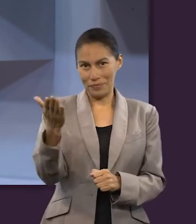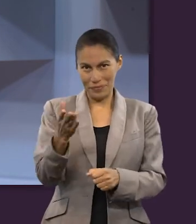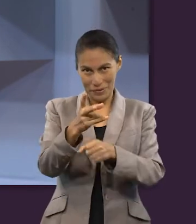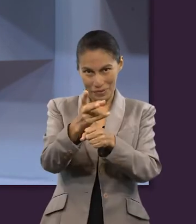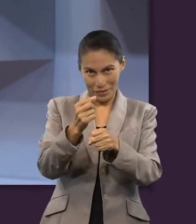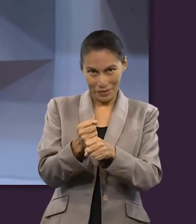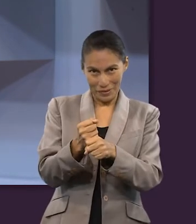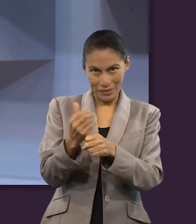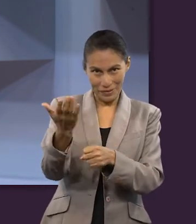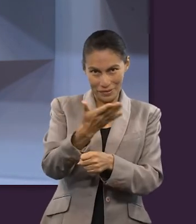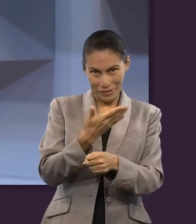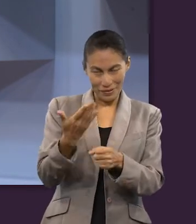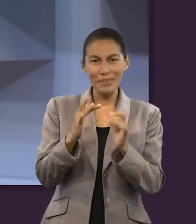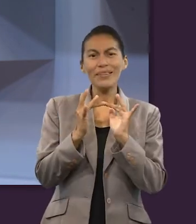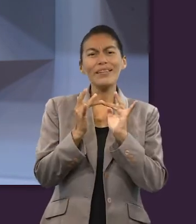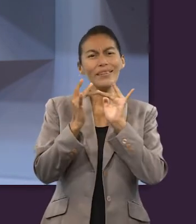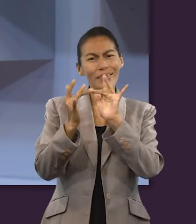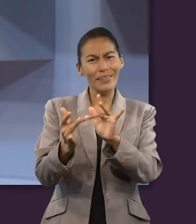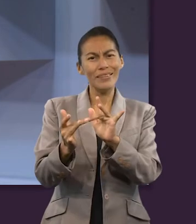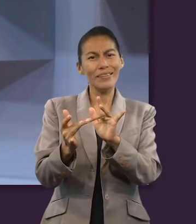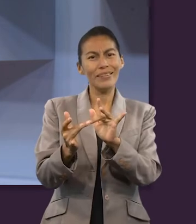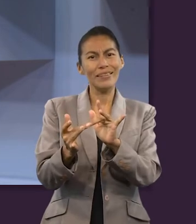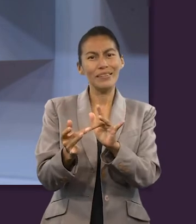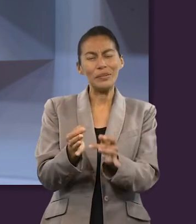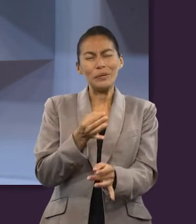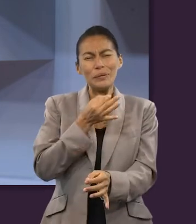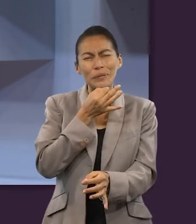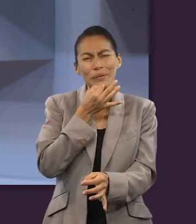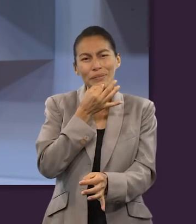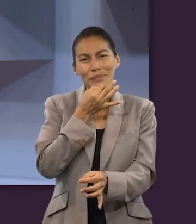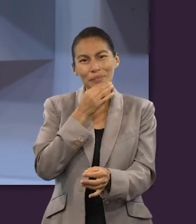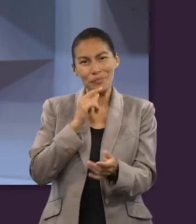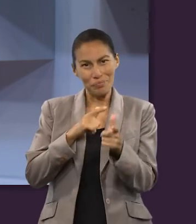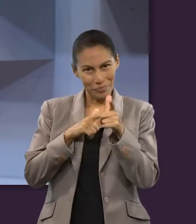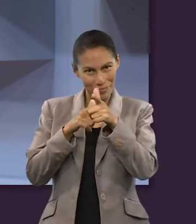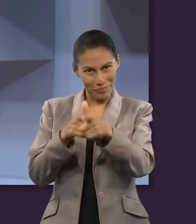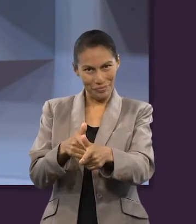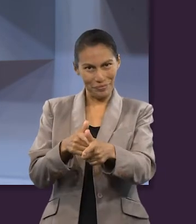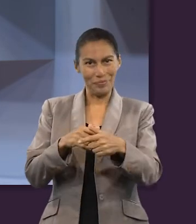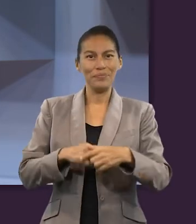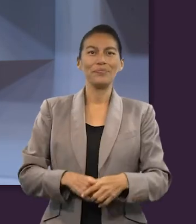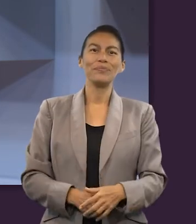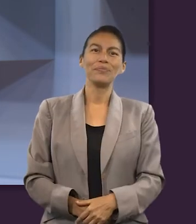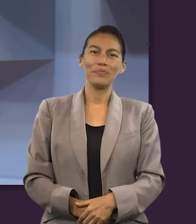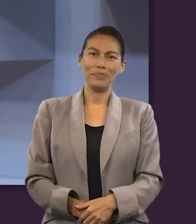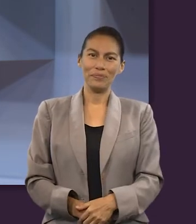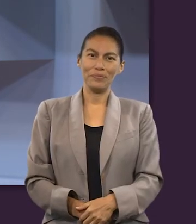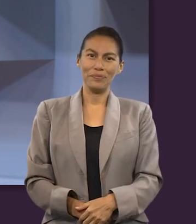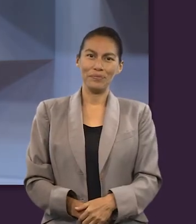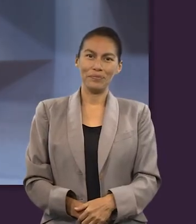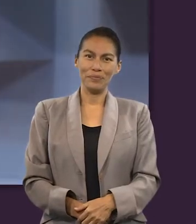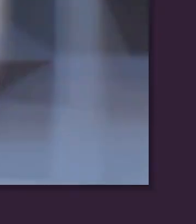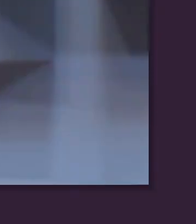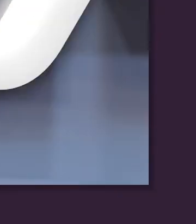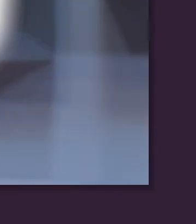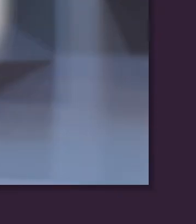avanzando y vamos a invitarles para que puedan permanecer con nosotros porque en un momentito más estaremos de vuelta.